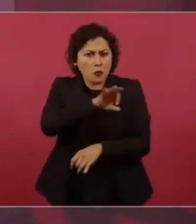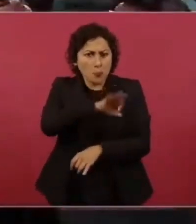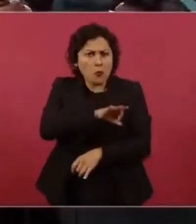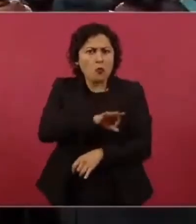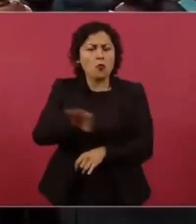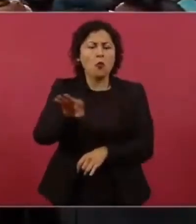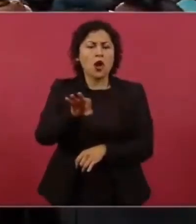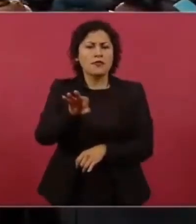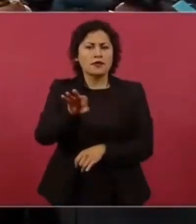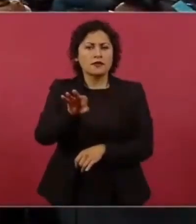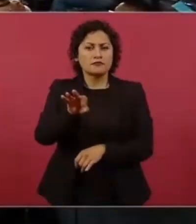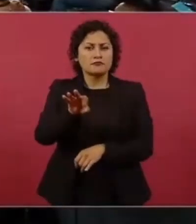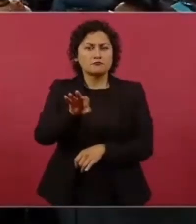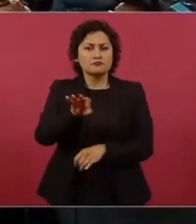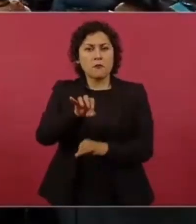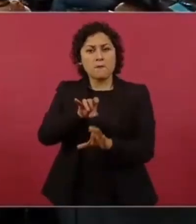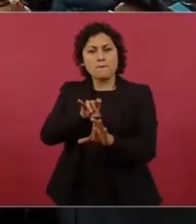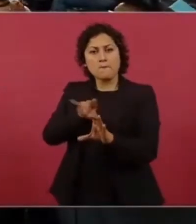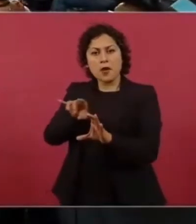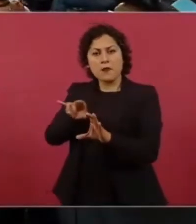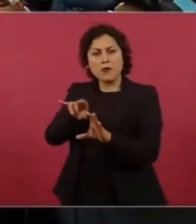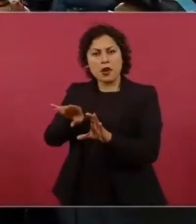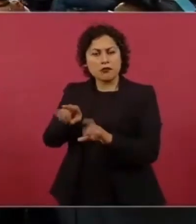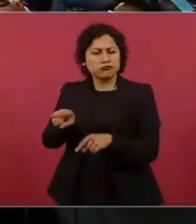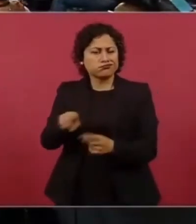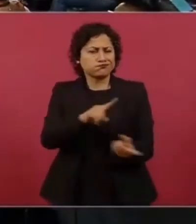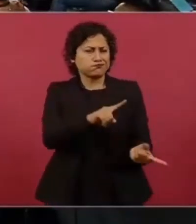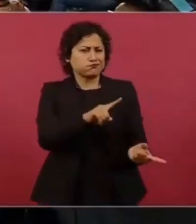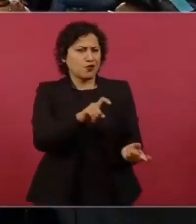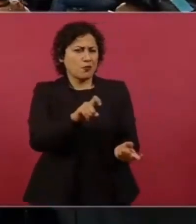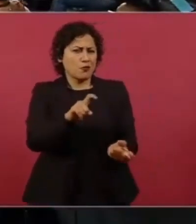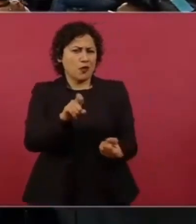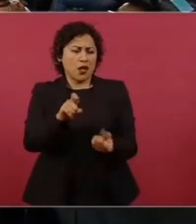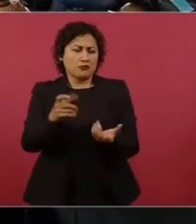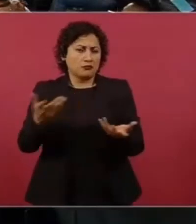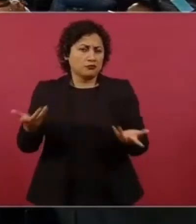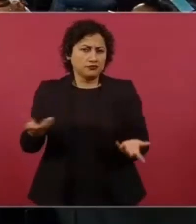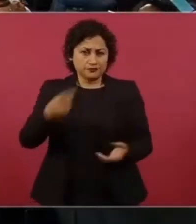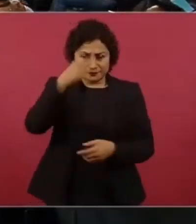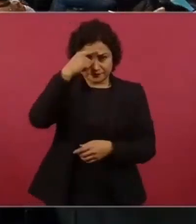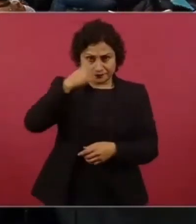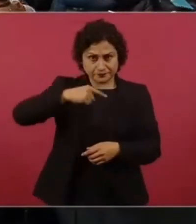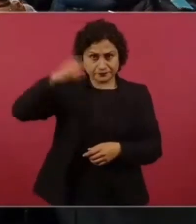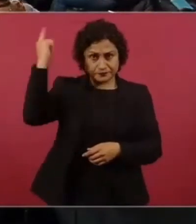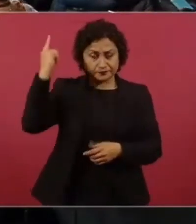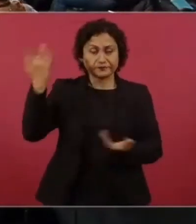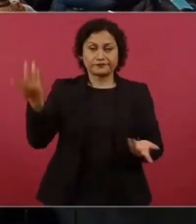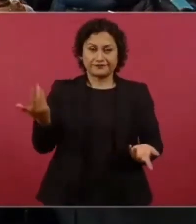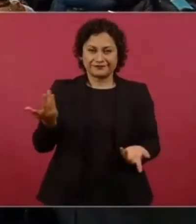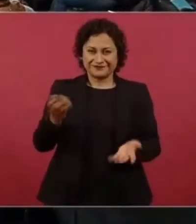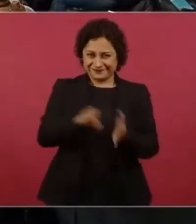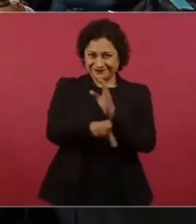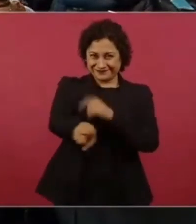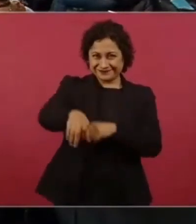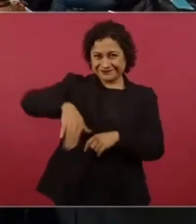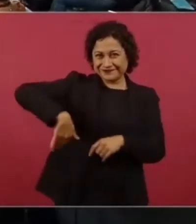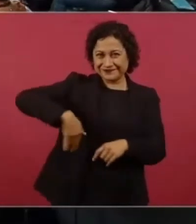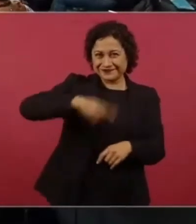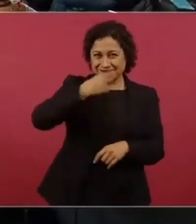para recibir, recaudar los fondos. Estos, por ejemplo, que hablábamos